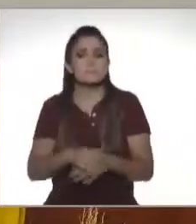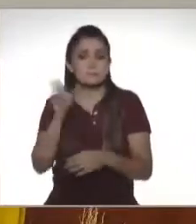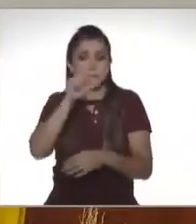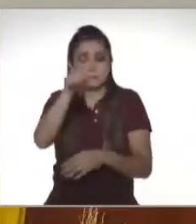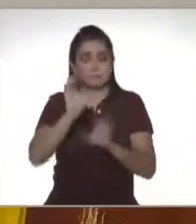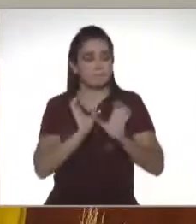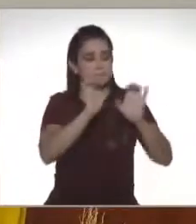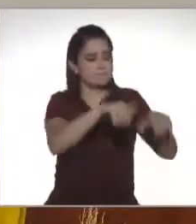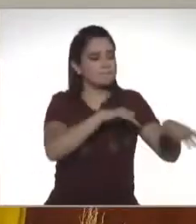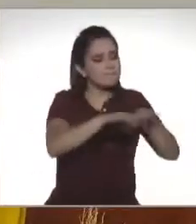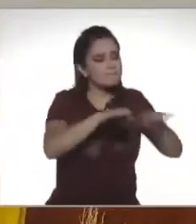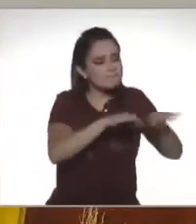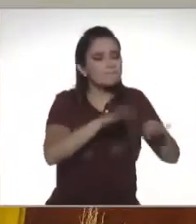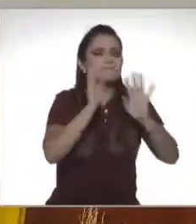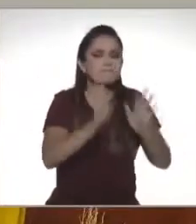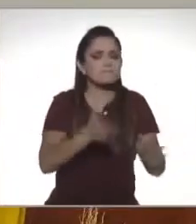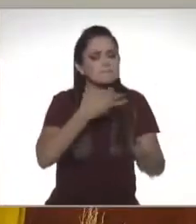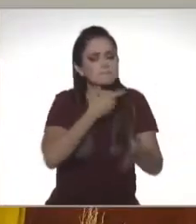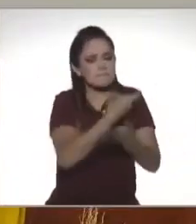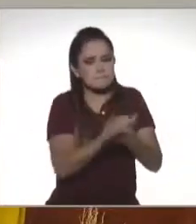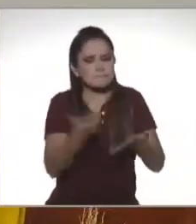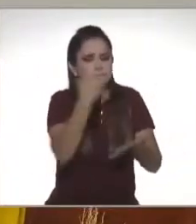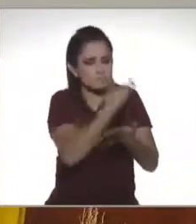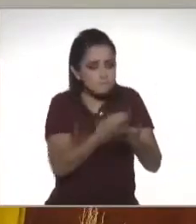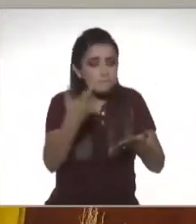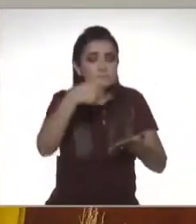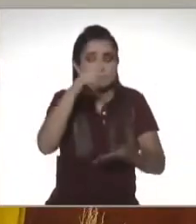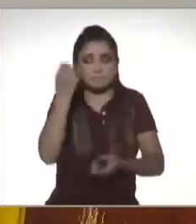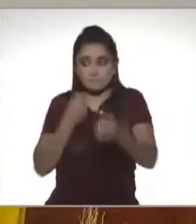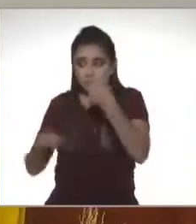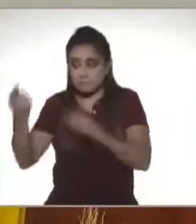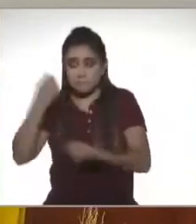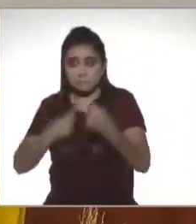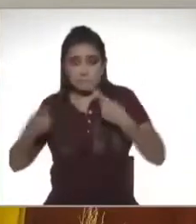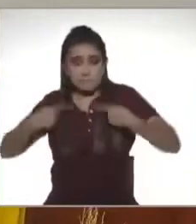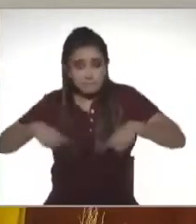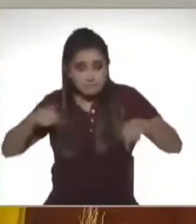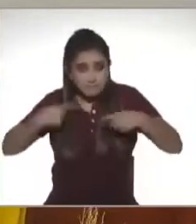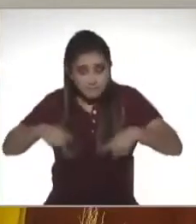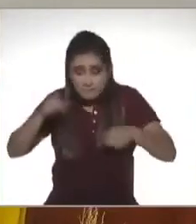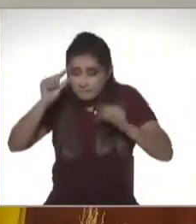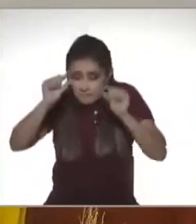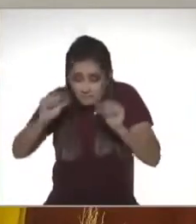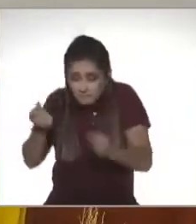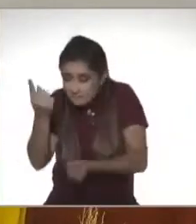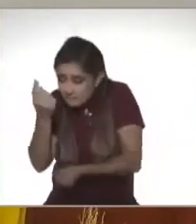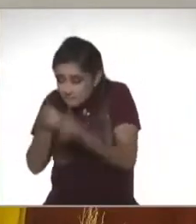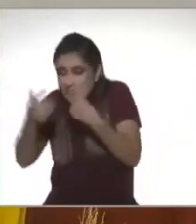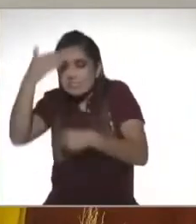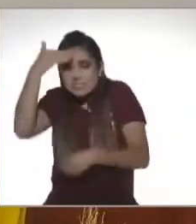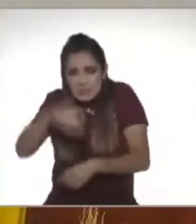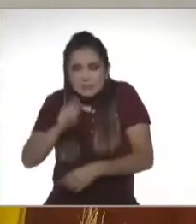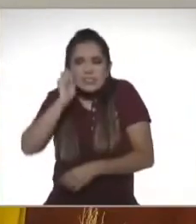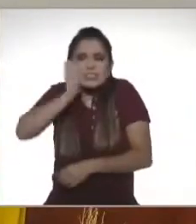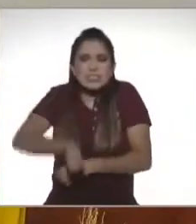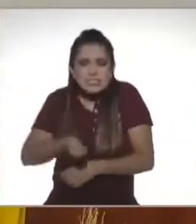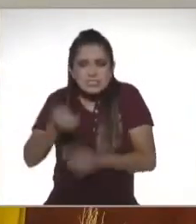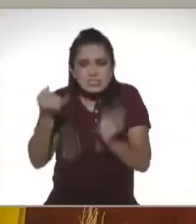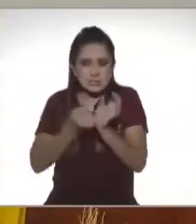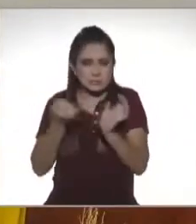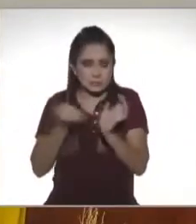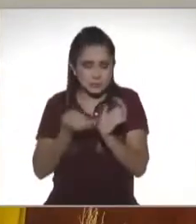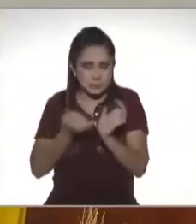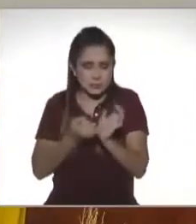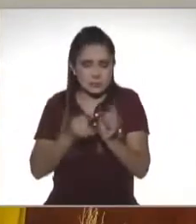empezamos a ser económicamente activos y somos muy pocas las personas o son muy pocas las personas que saben qué onda con los impuestos.